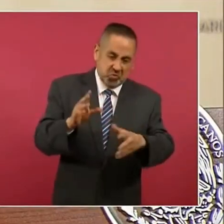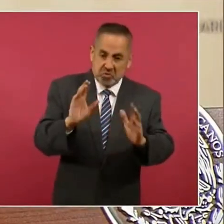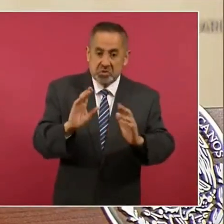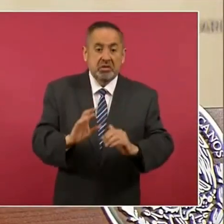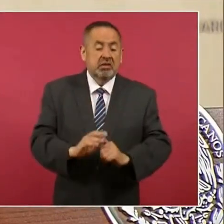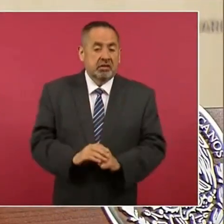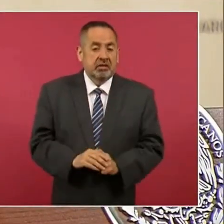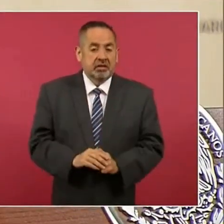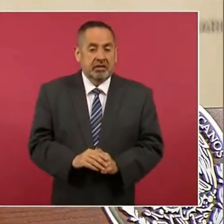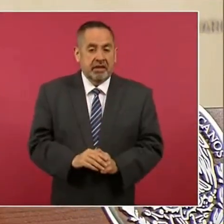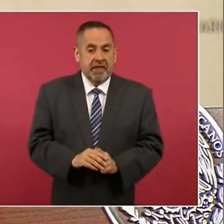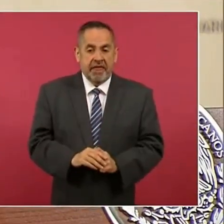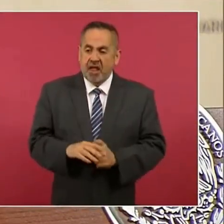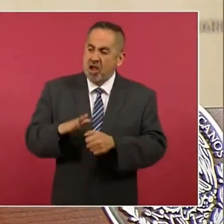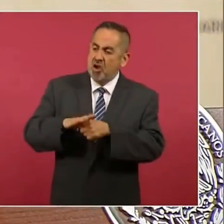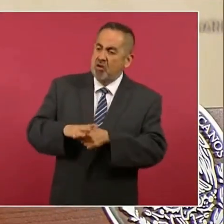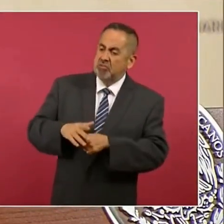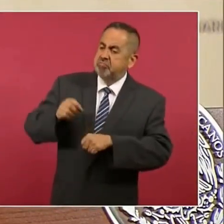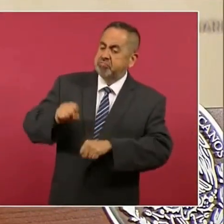se impone.